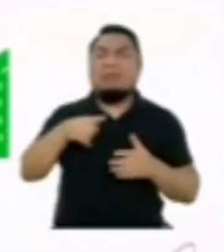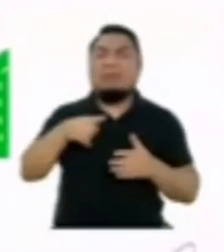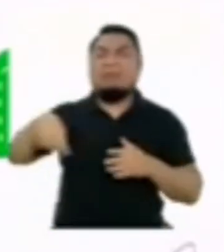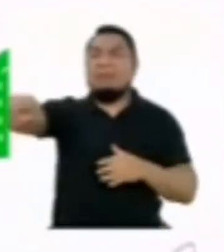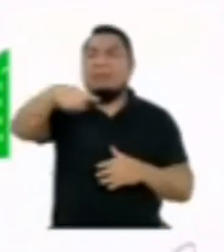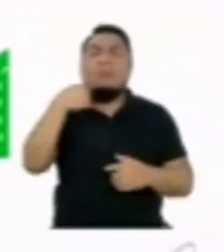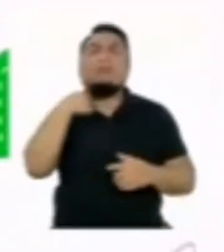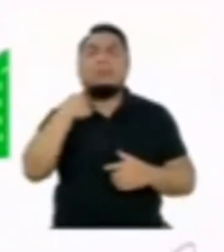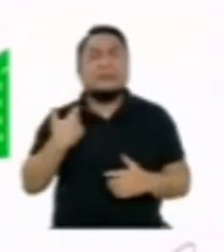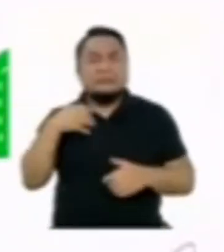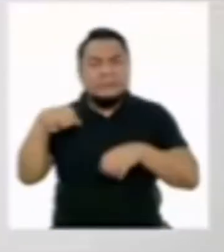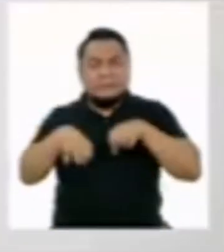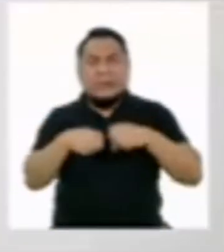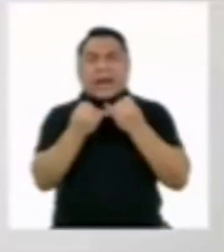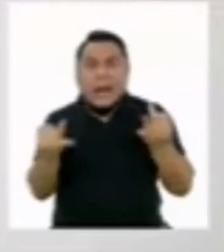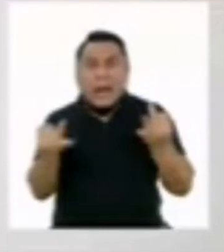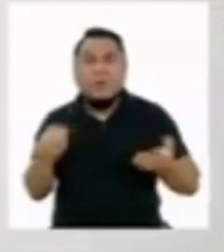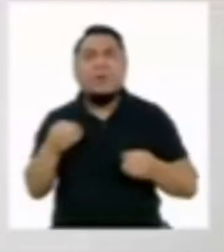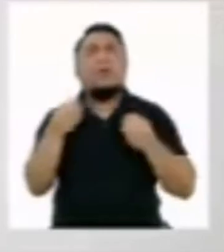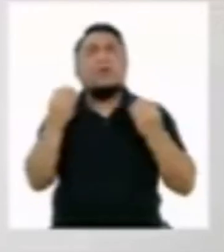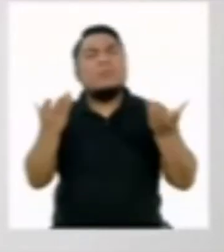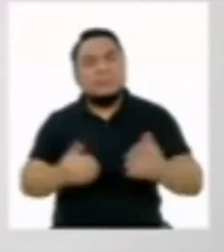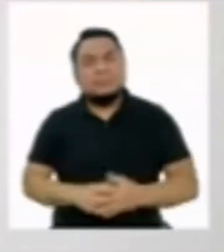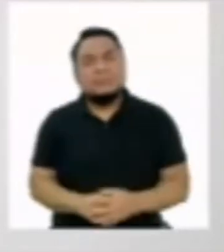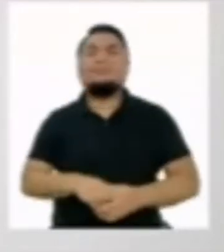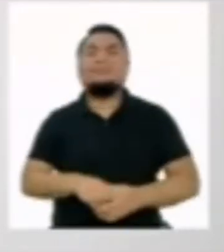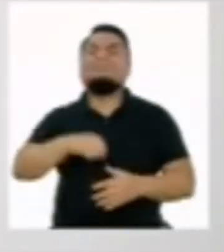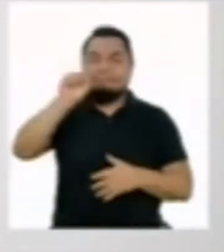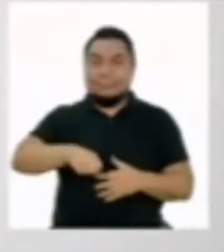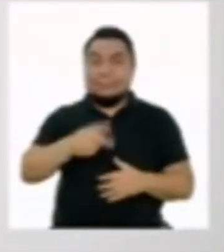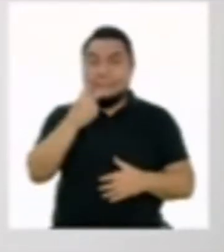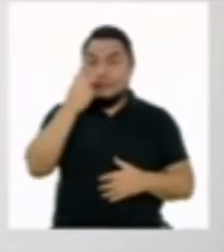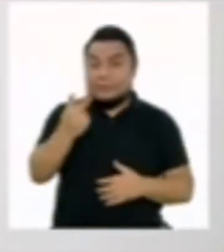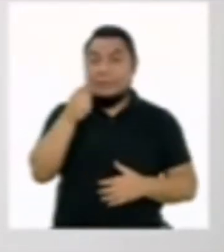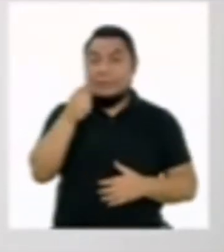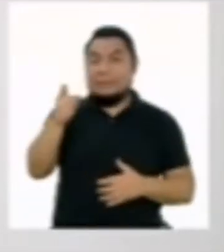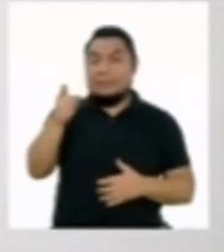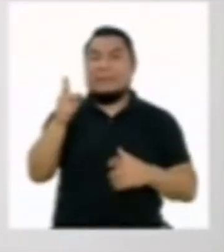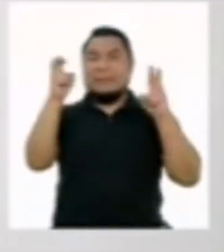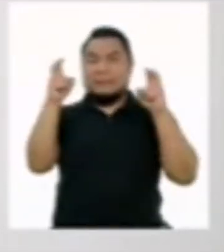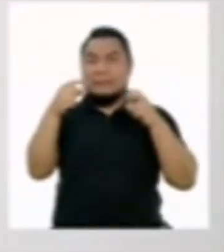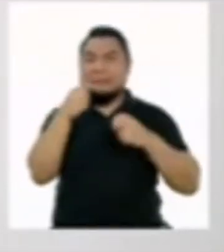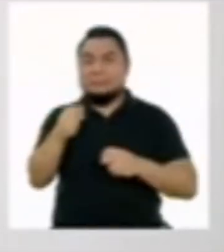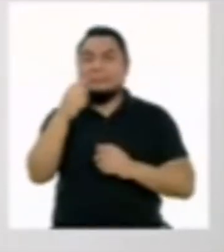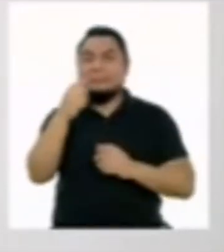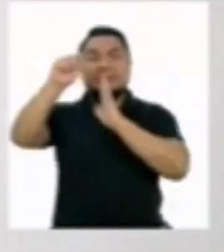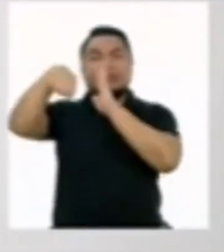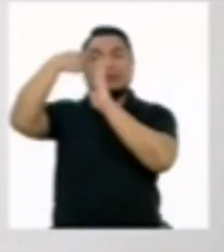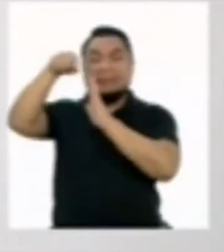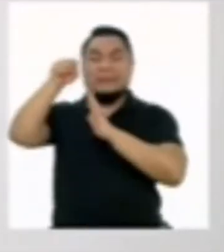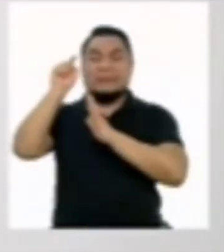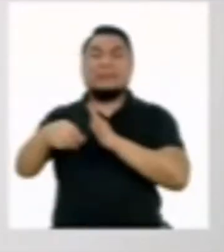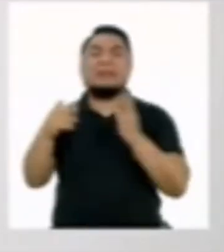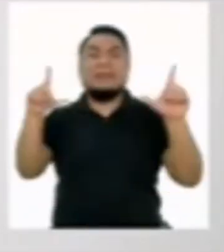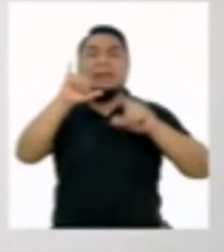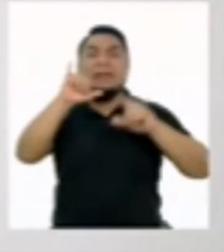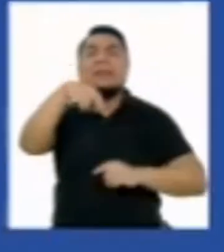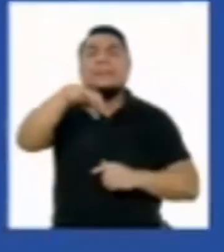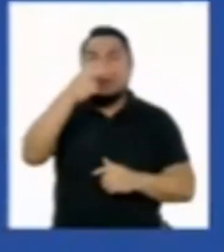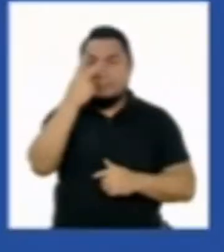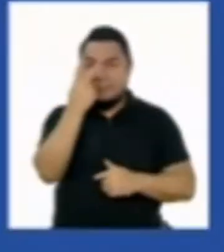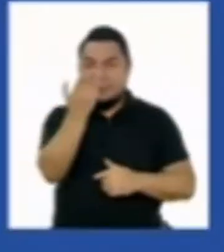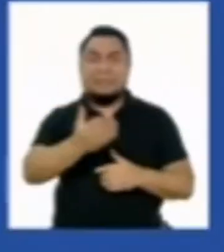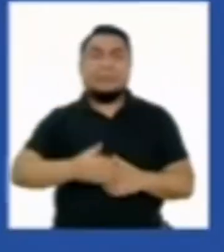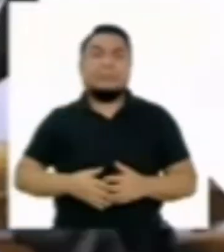Tenemos que hacer algo ya. Así es, Rodrigo. Veamos juntos un fragmento del siguiente video del canal IP.